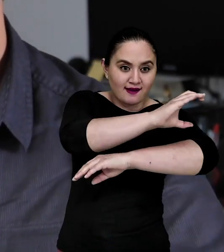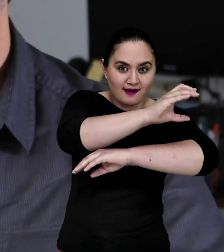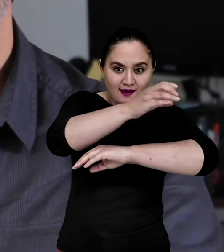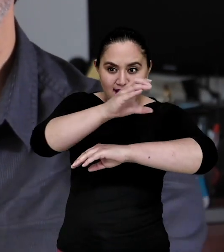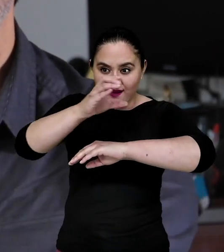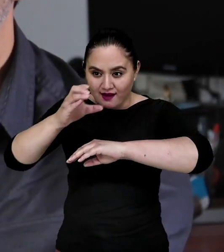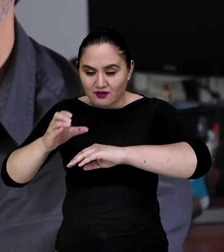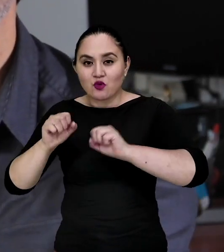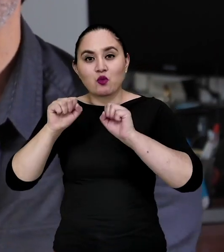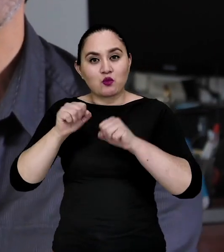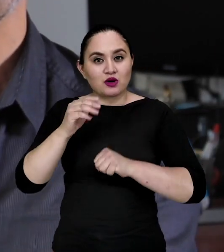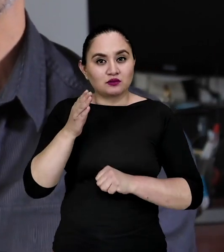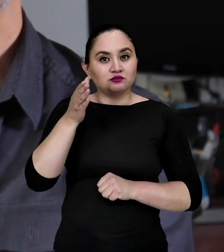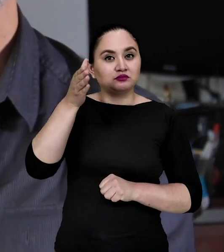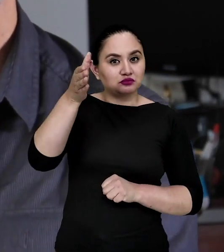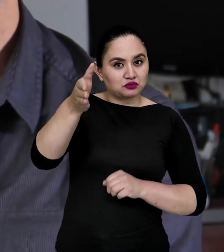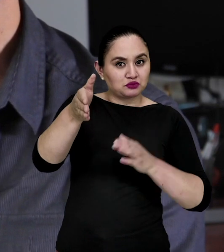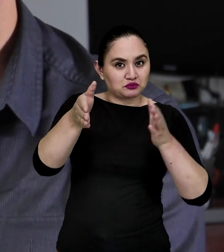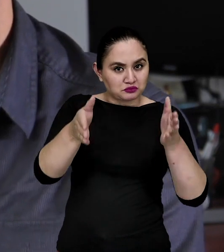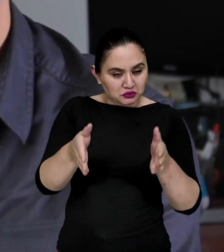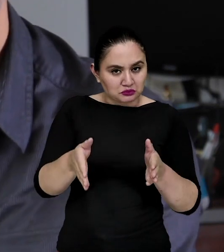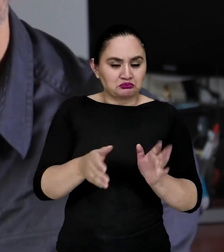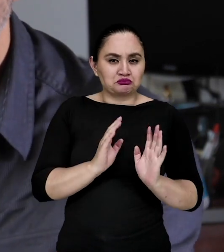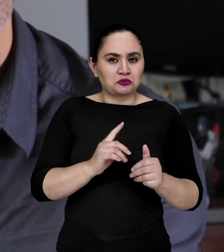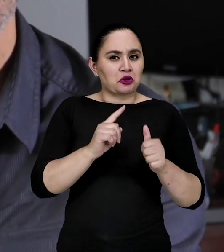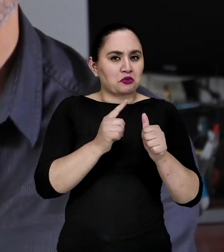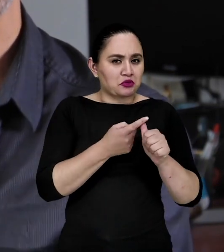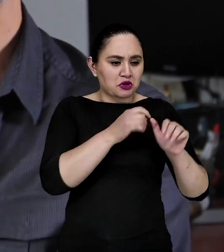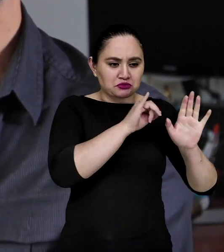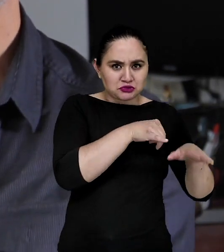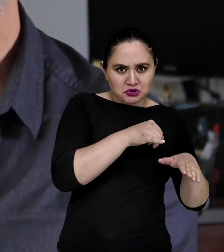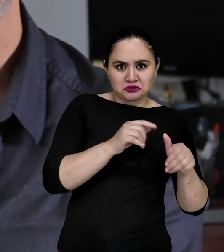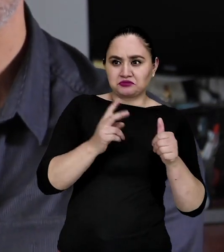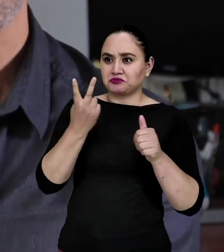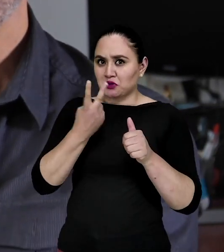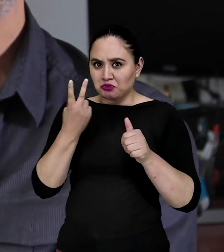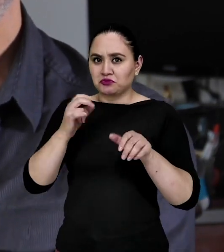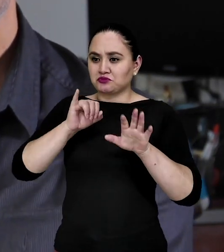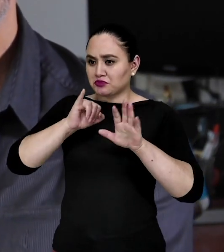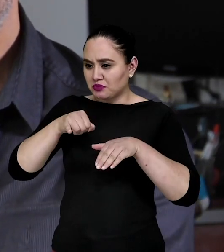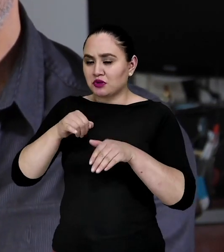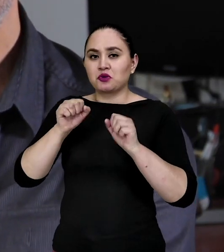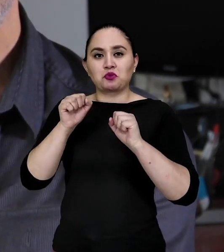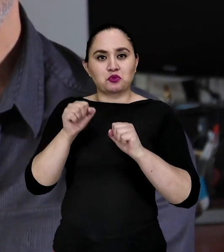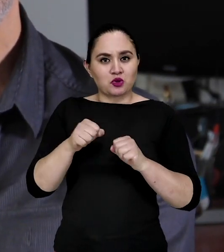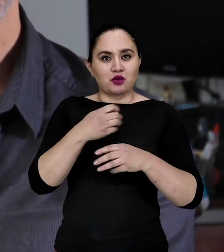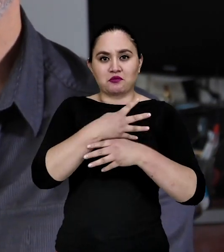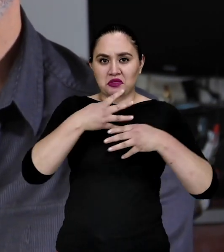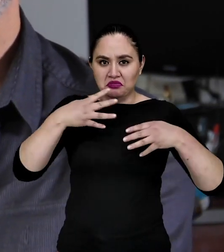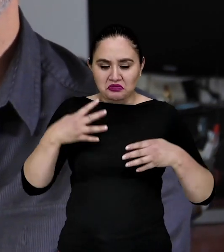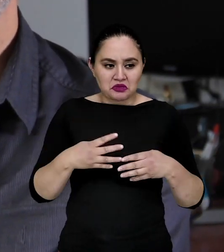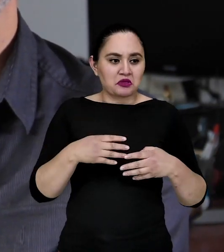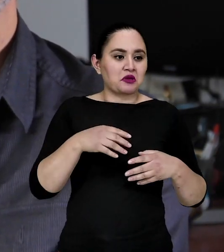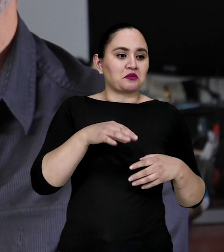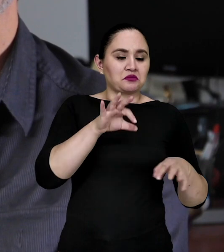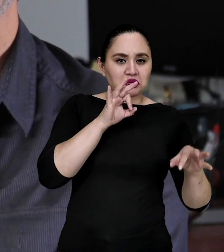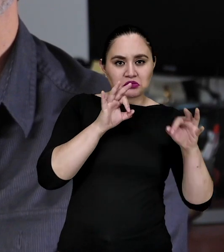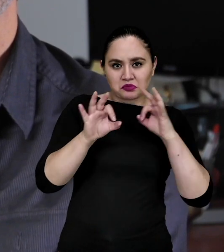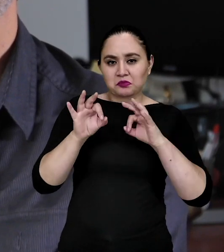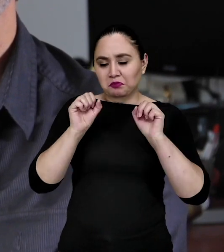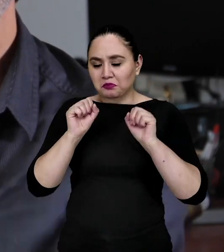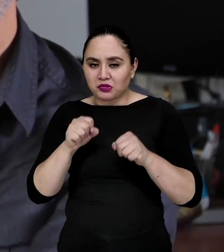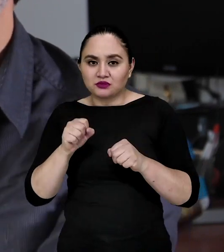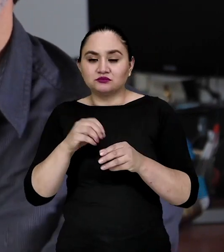campo. Tú puedes ir al campo desde los primeros semestres de la carrera. Uno toma algunas materias en las que